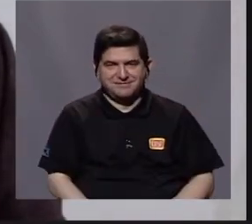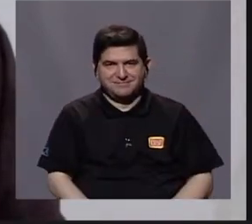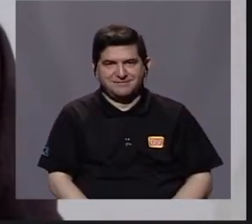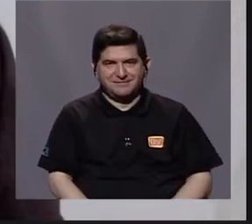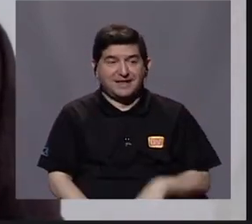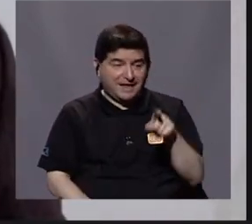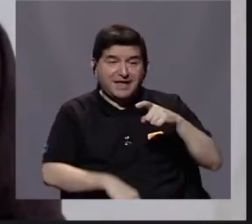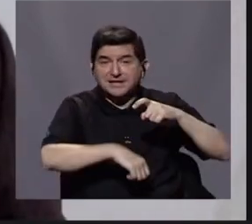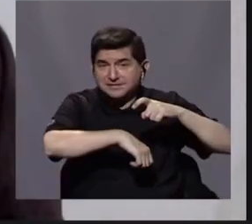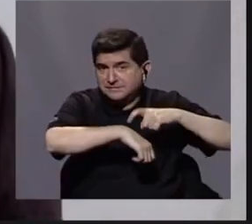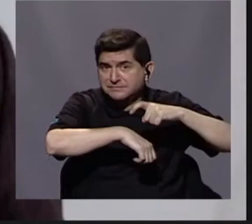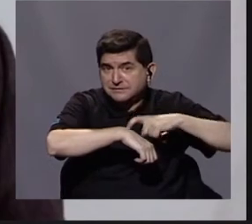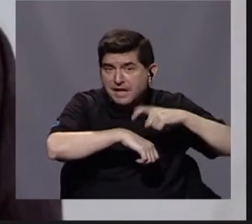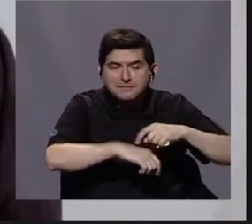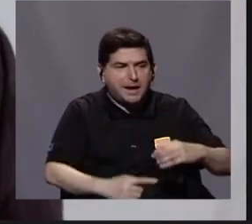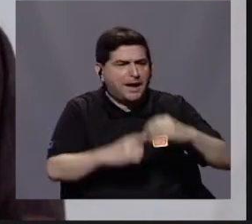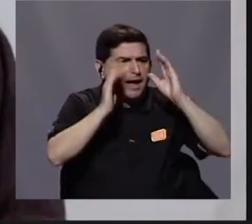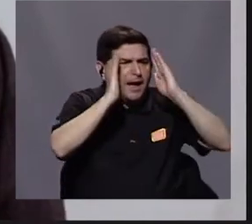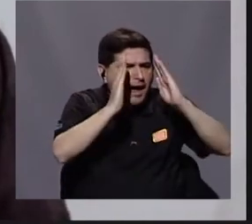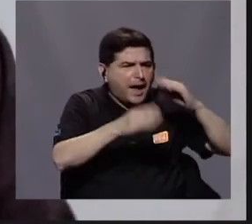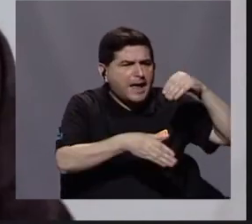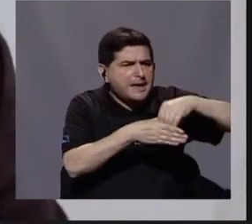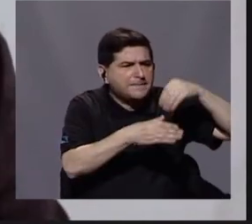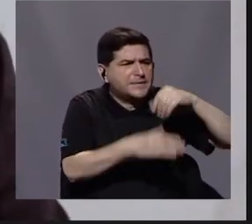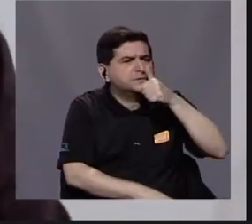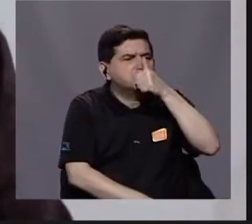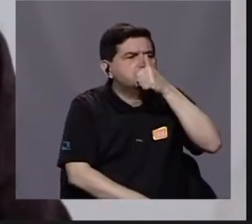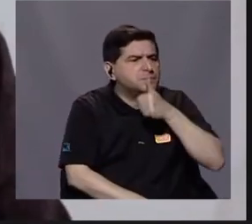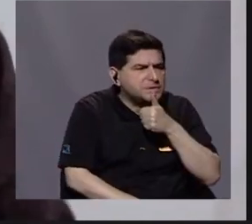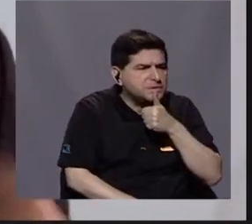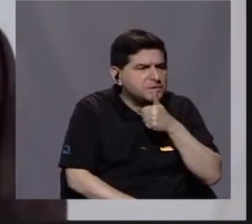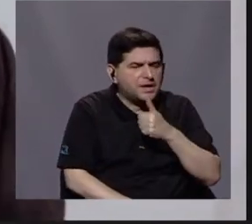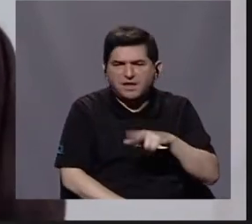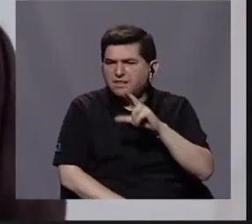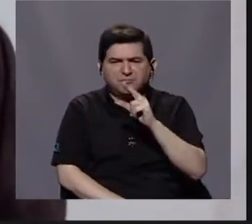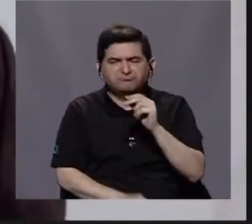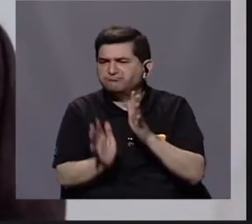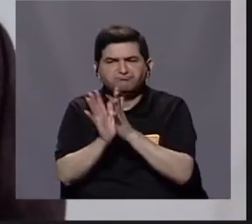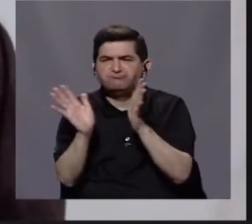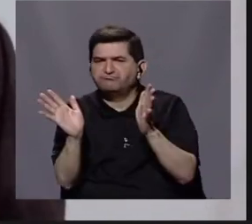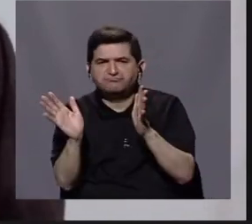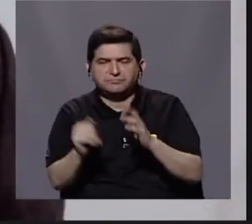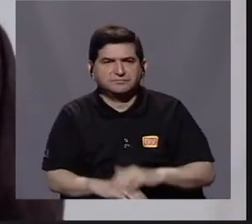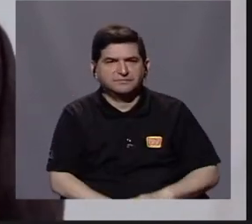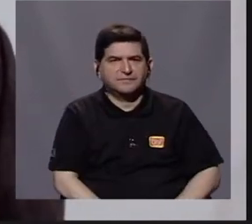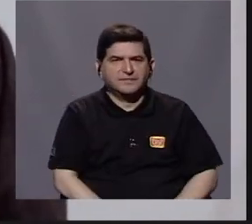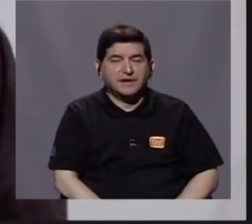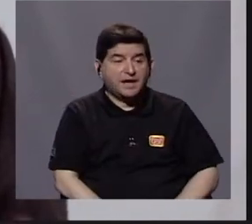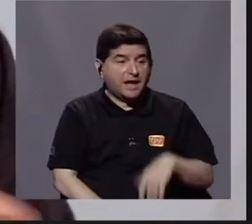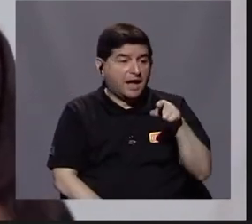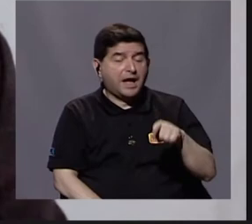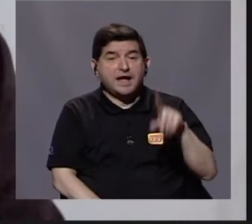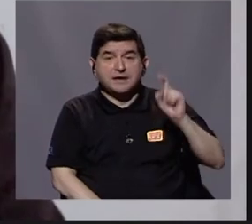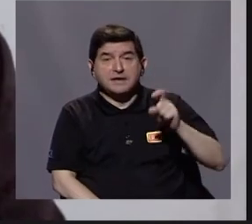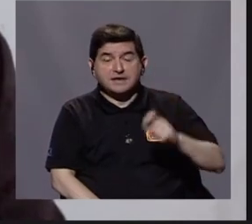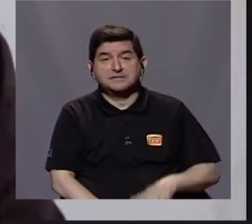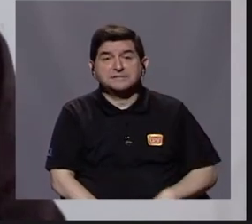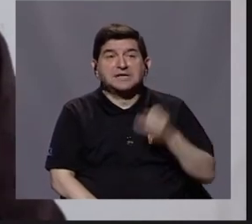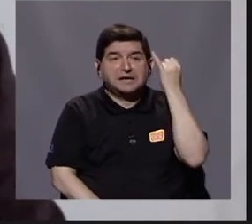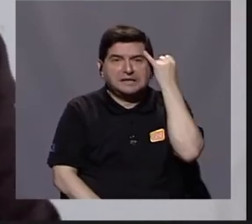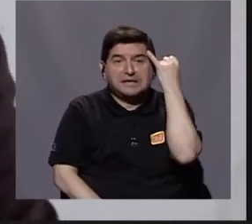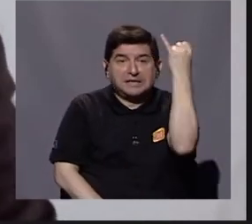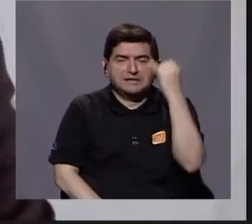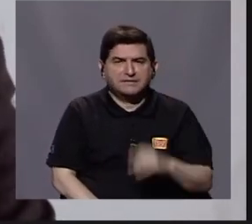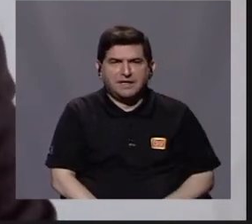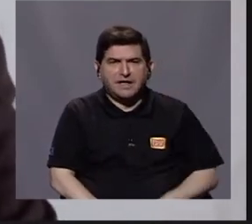etapa donde se prioriza la inversión privada sobre la pública, donde surge el razonamiento de